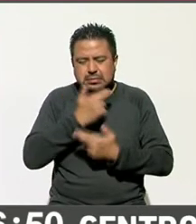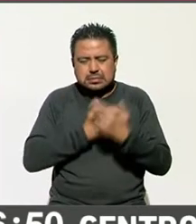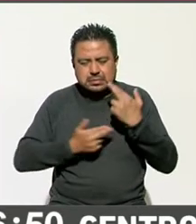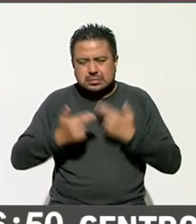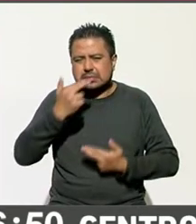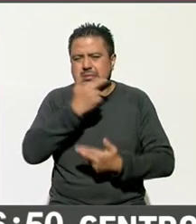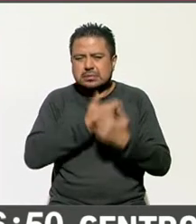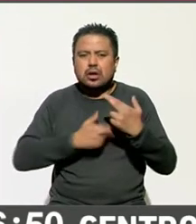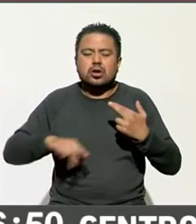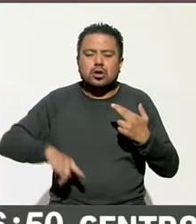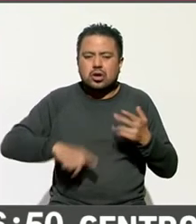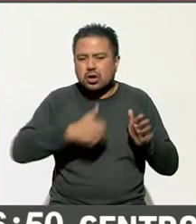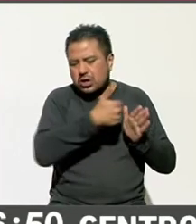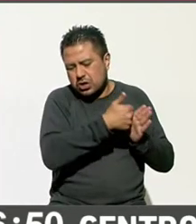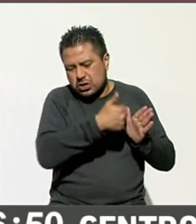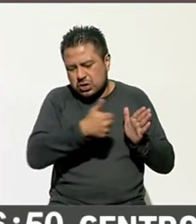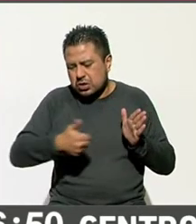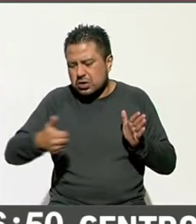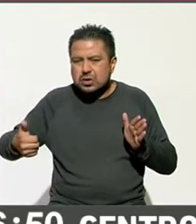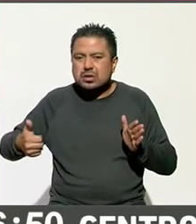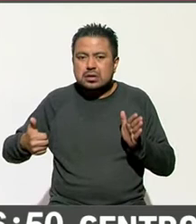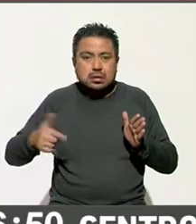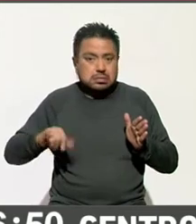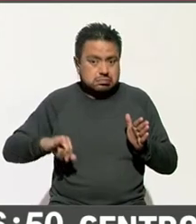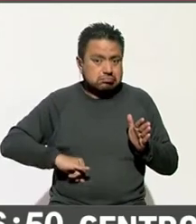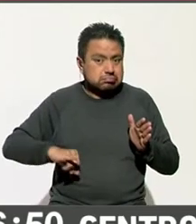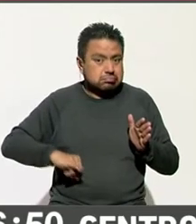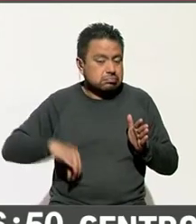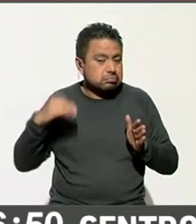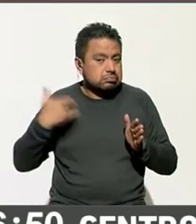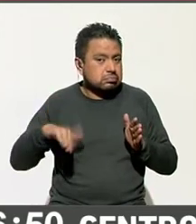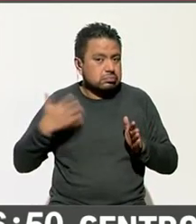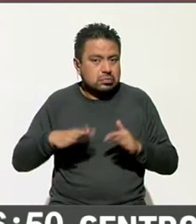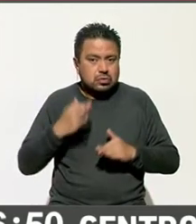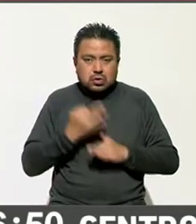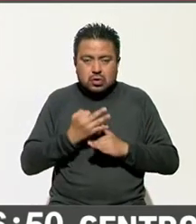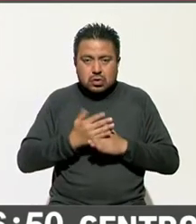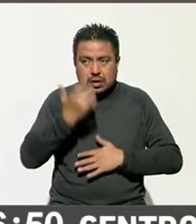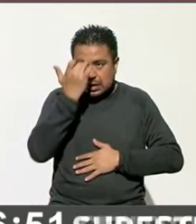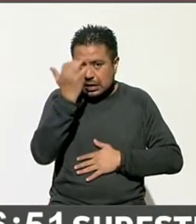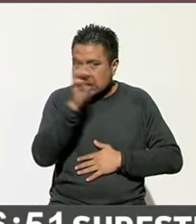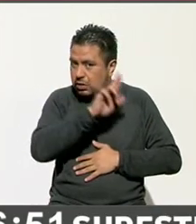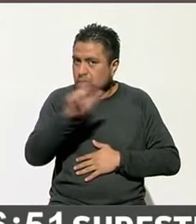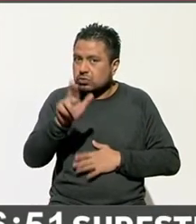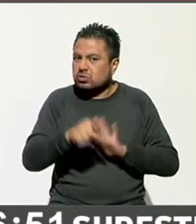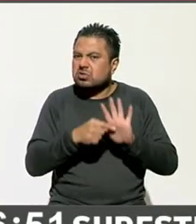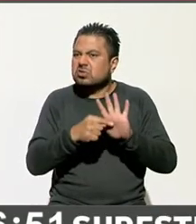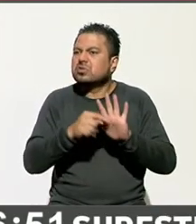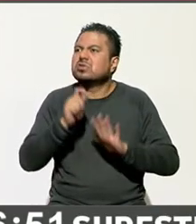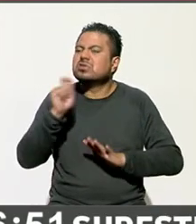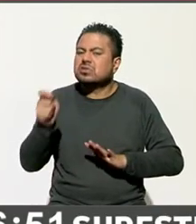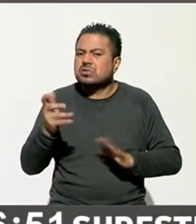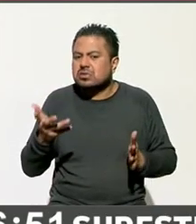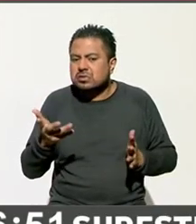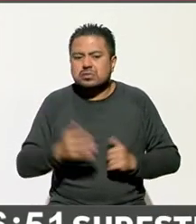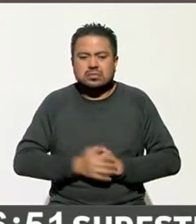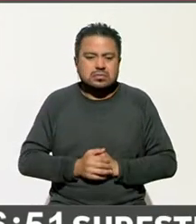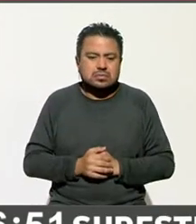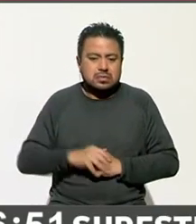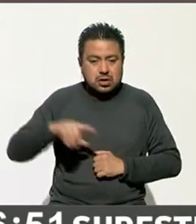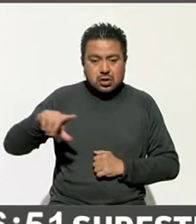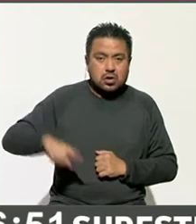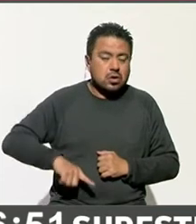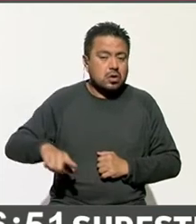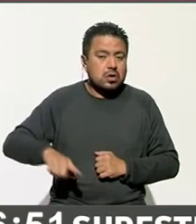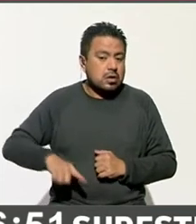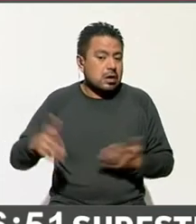gobierno, es interesante que lo que se está reconociendo, que el gobierno